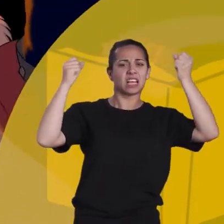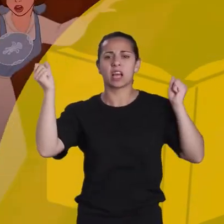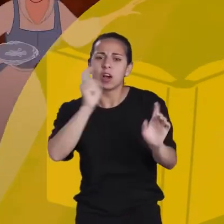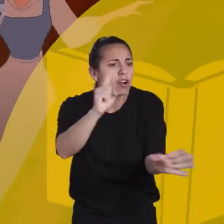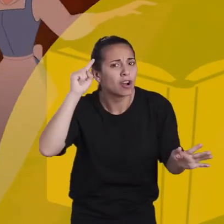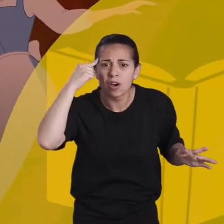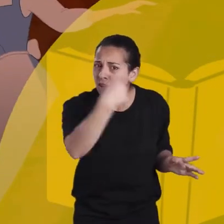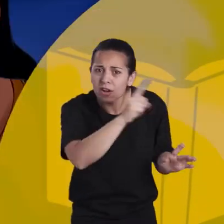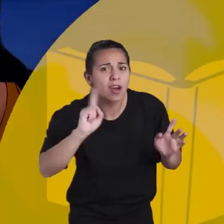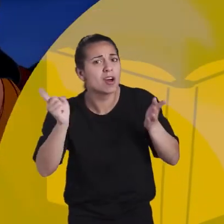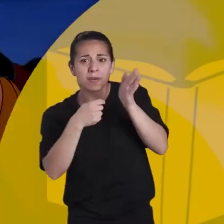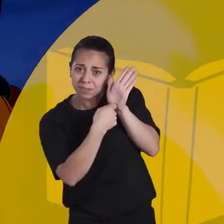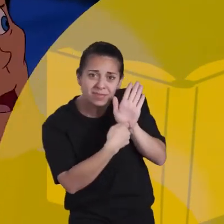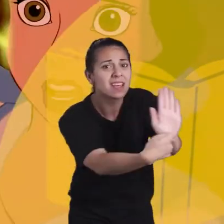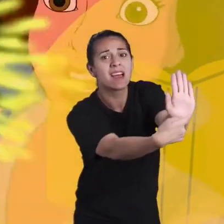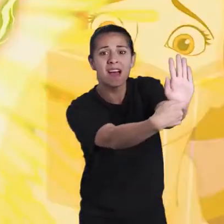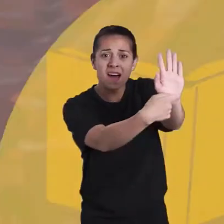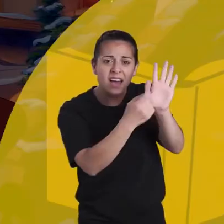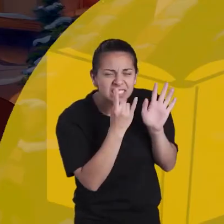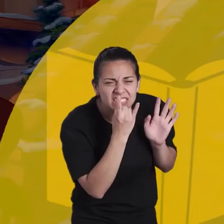Mi padre no es tan loco, puedo probarlo.